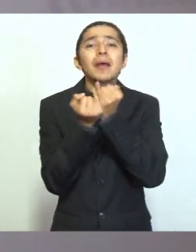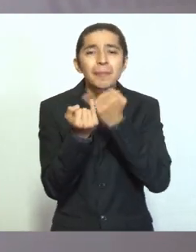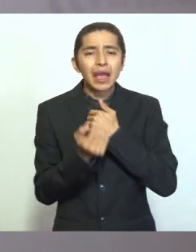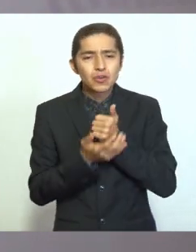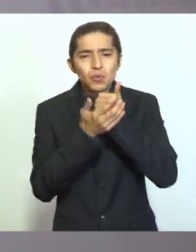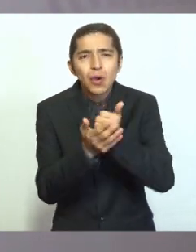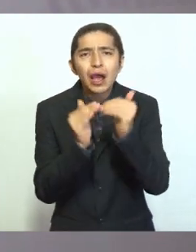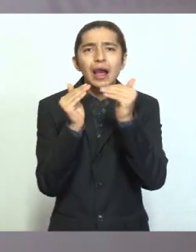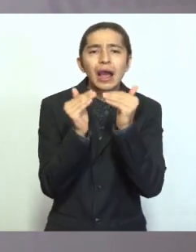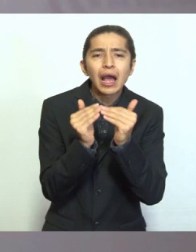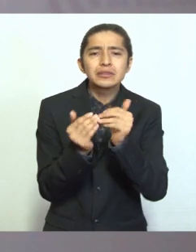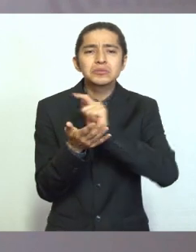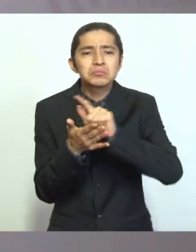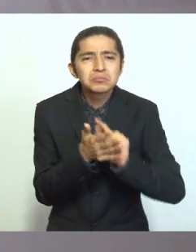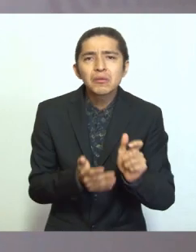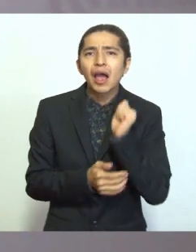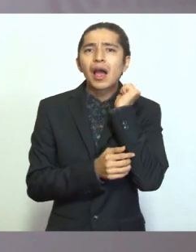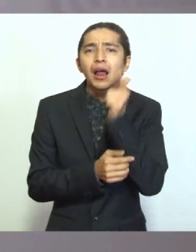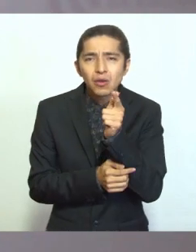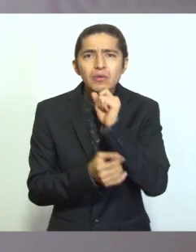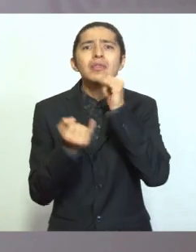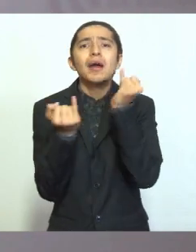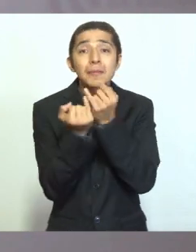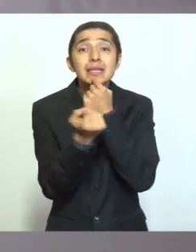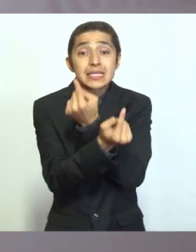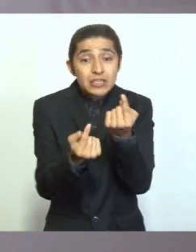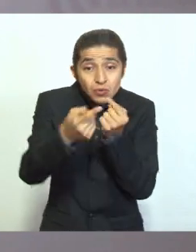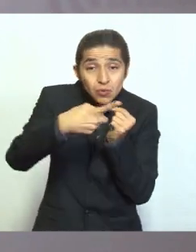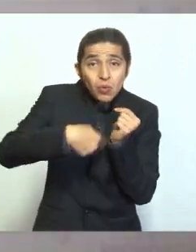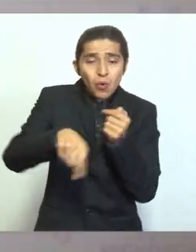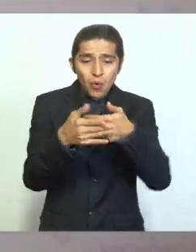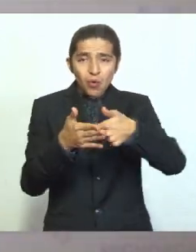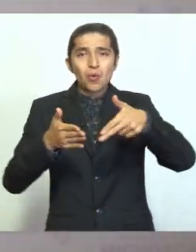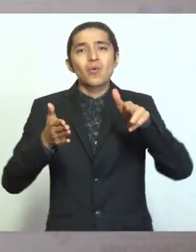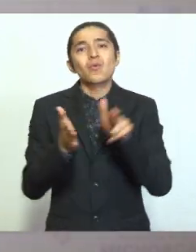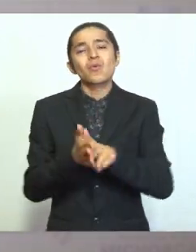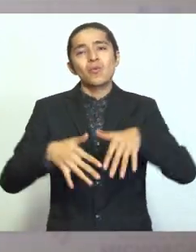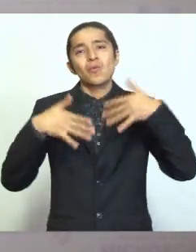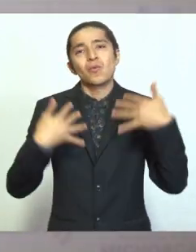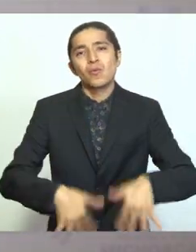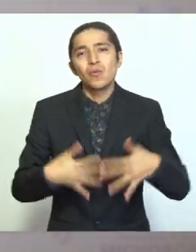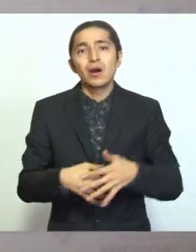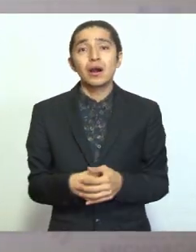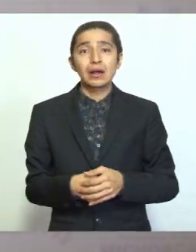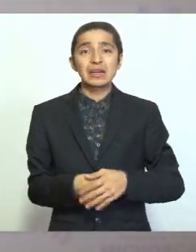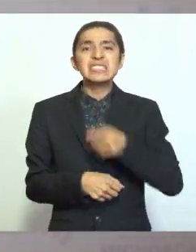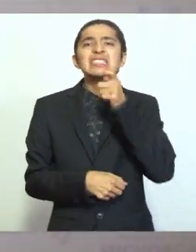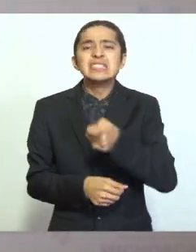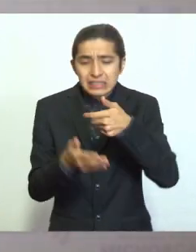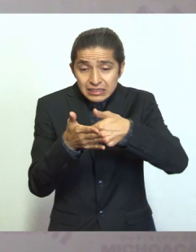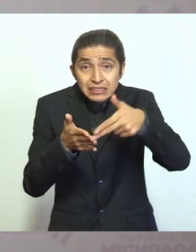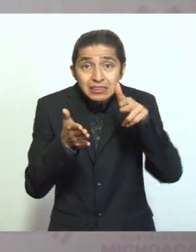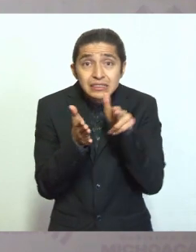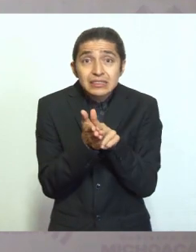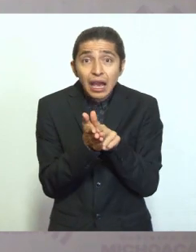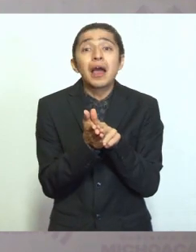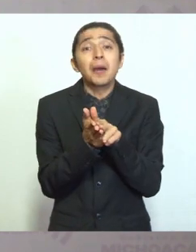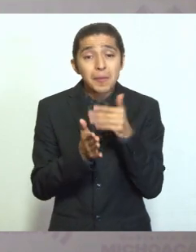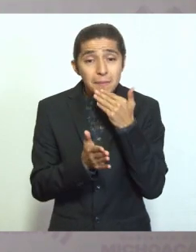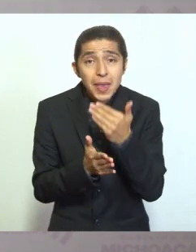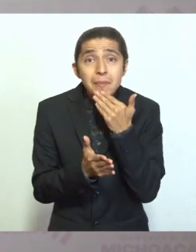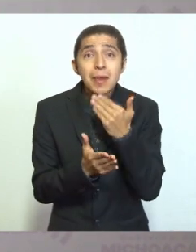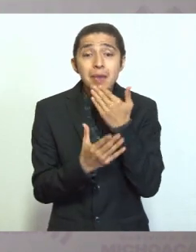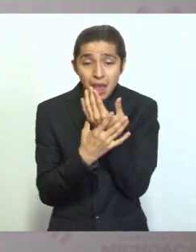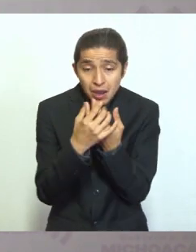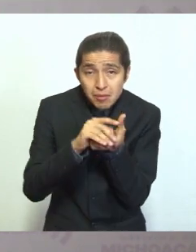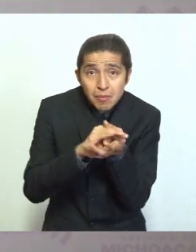la casa. Ustedes también son héroes y heroínas. Y los superhéroes se lavan bien las manitas,